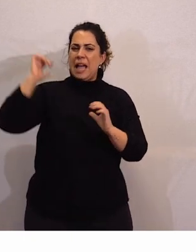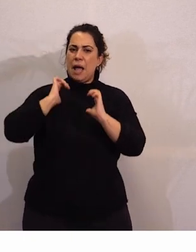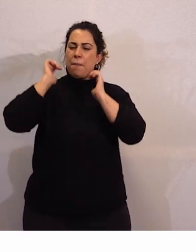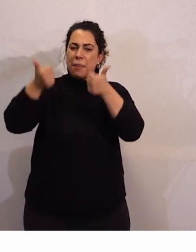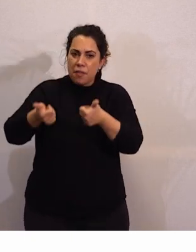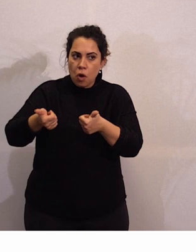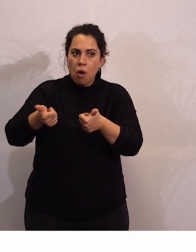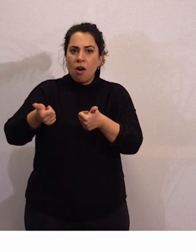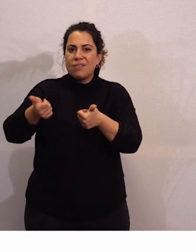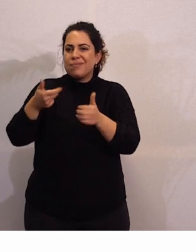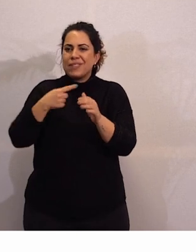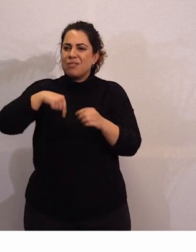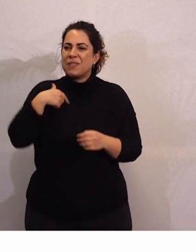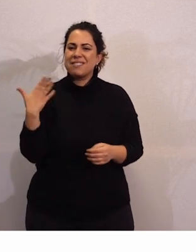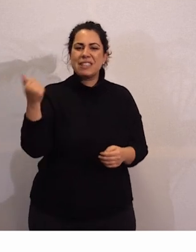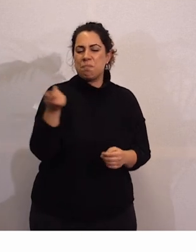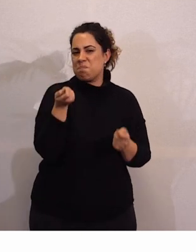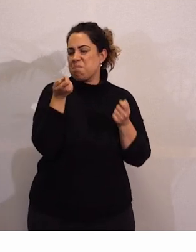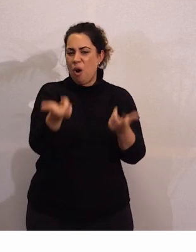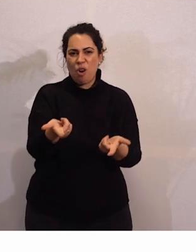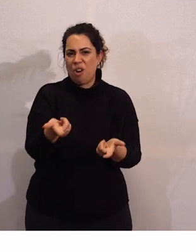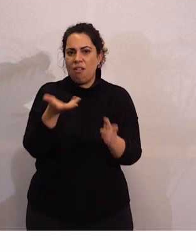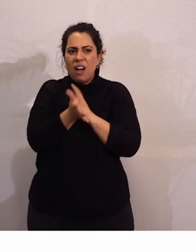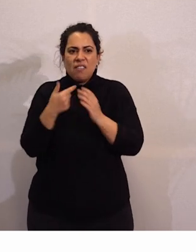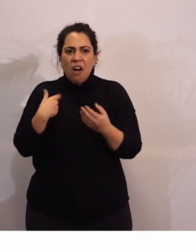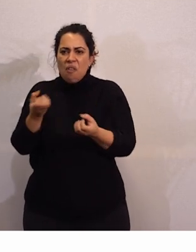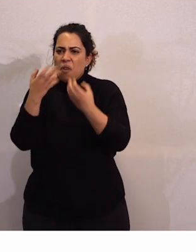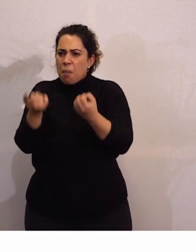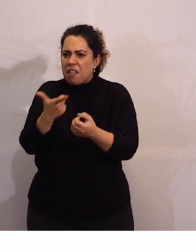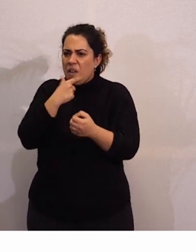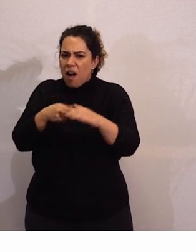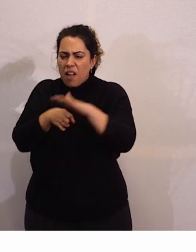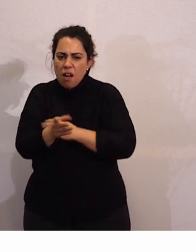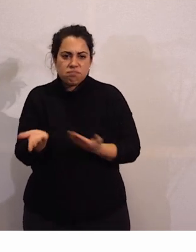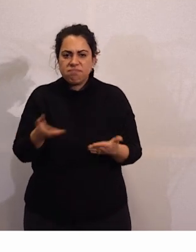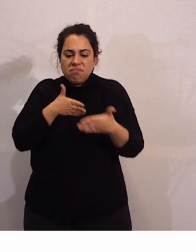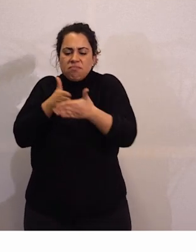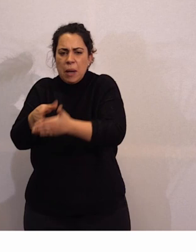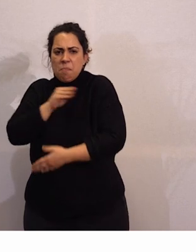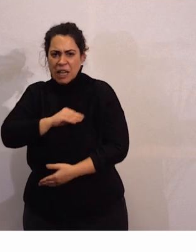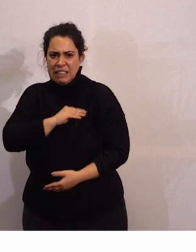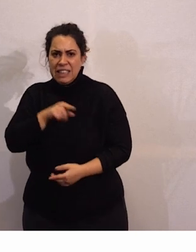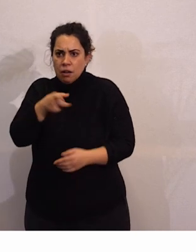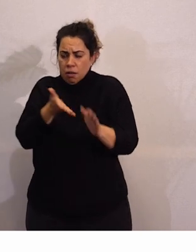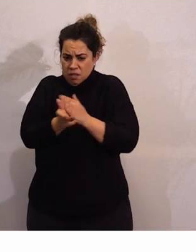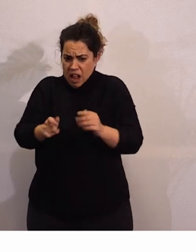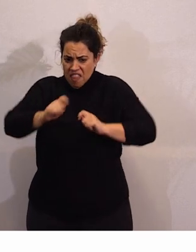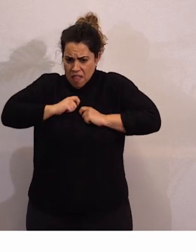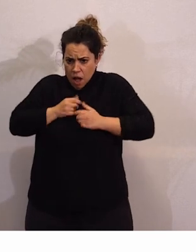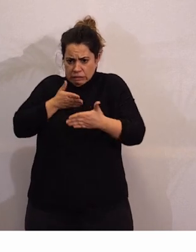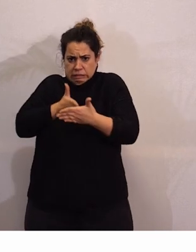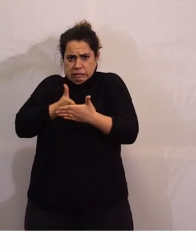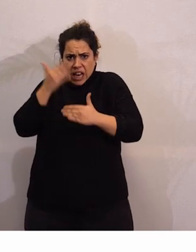contaban tanto con nosotros. No teníamos la información fácil y esto era una barrera para nosotros